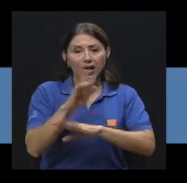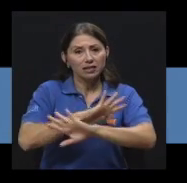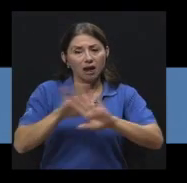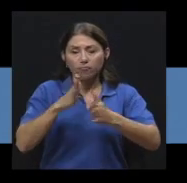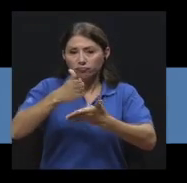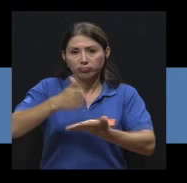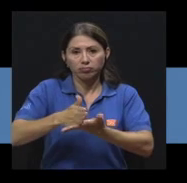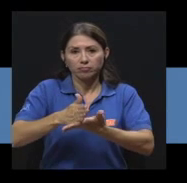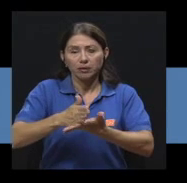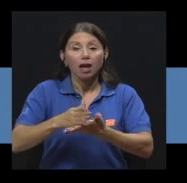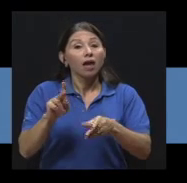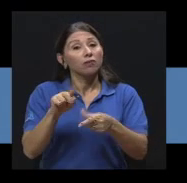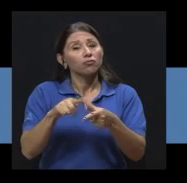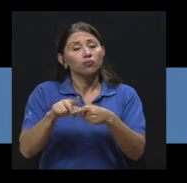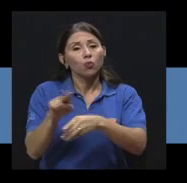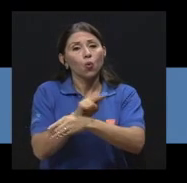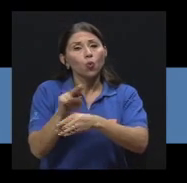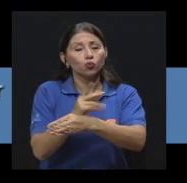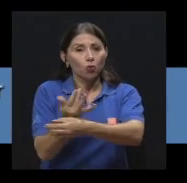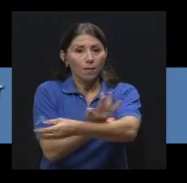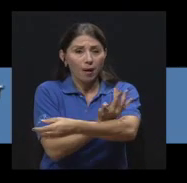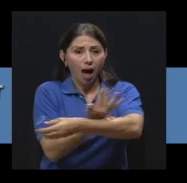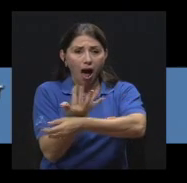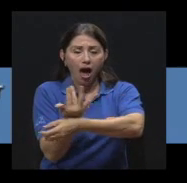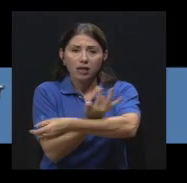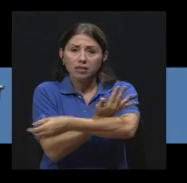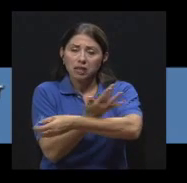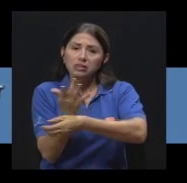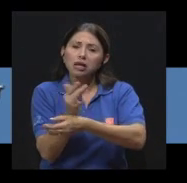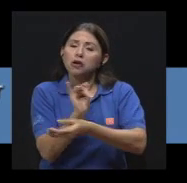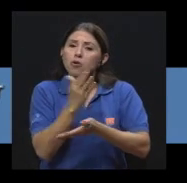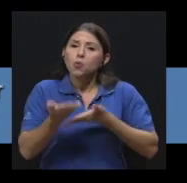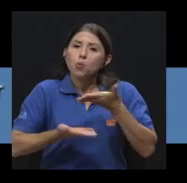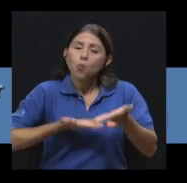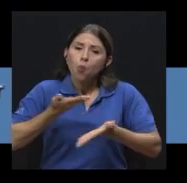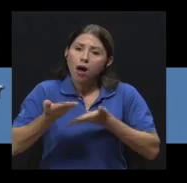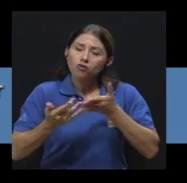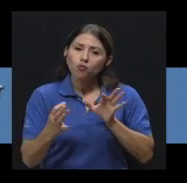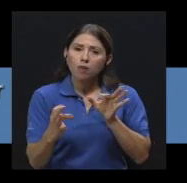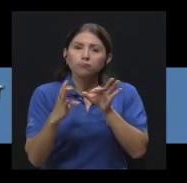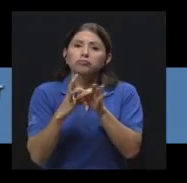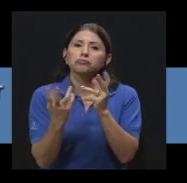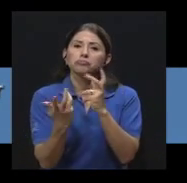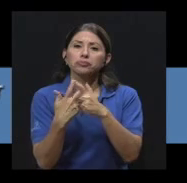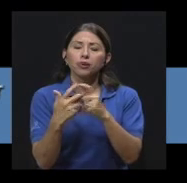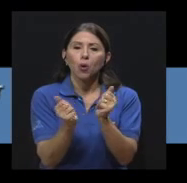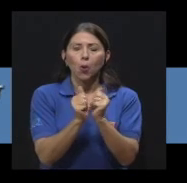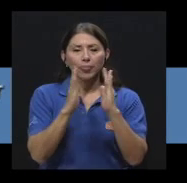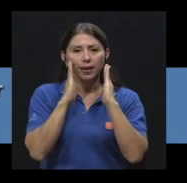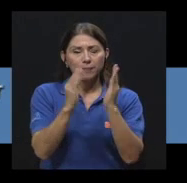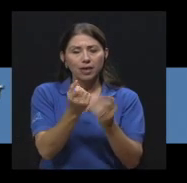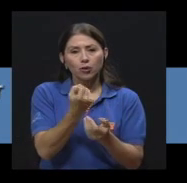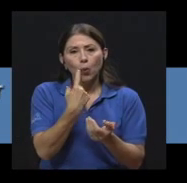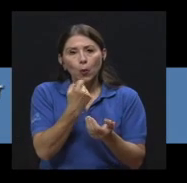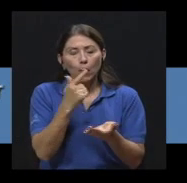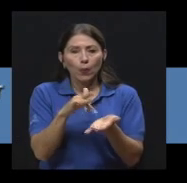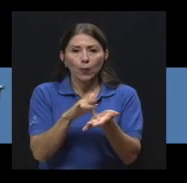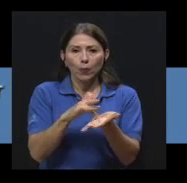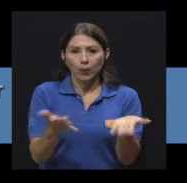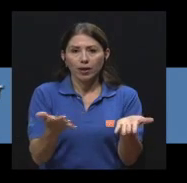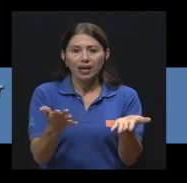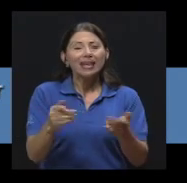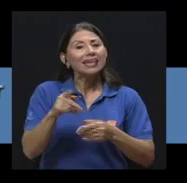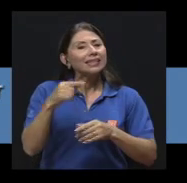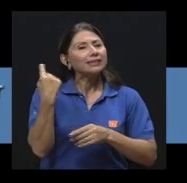El uso entonces de plantas medicinales viene a ser un coadyuvante, ¿verdad?, al tratamiento y requiere